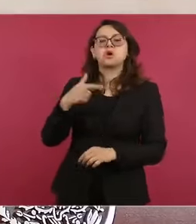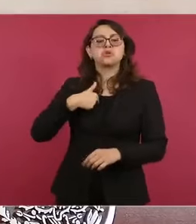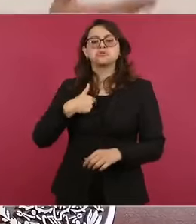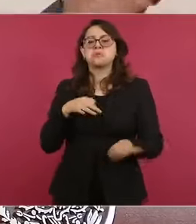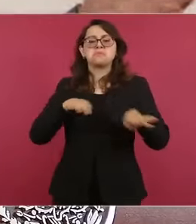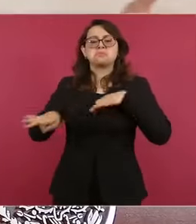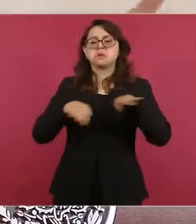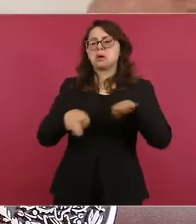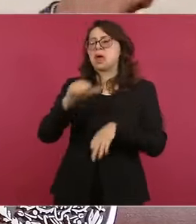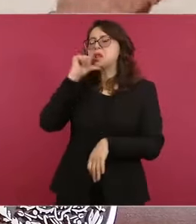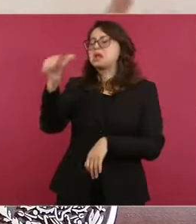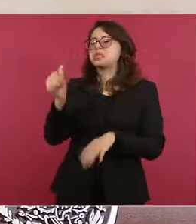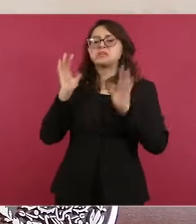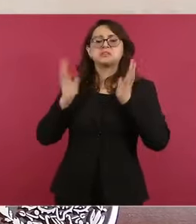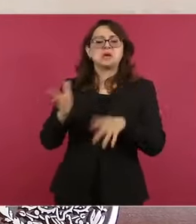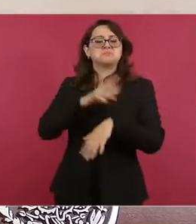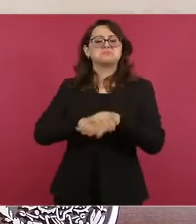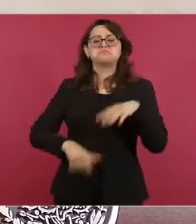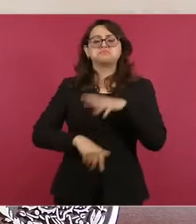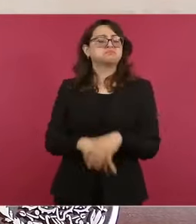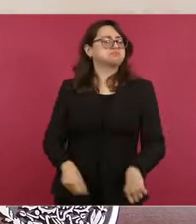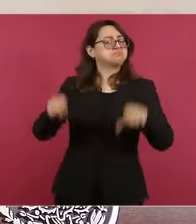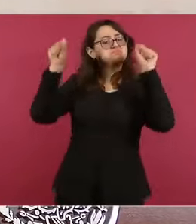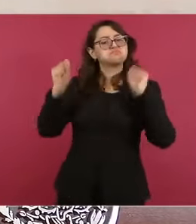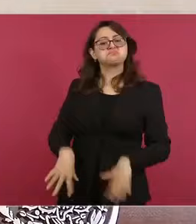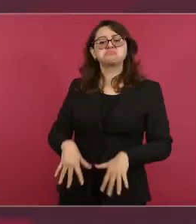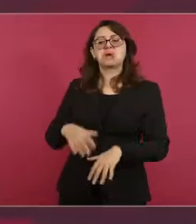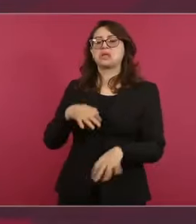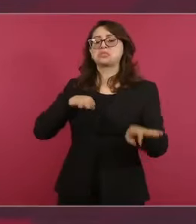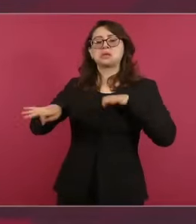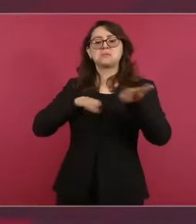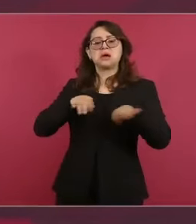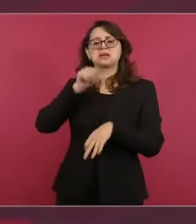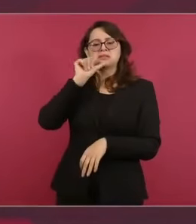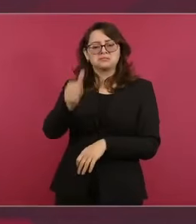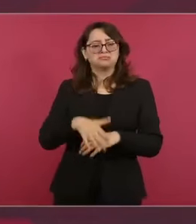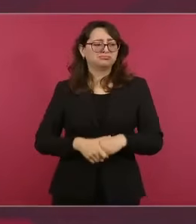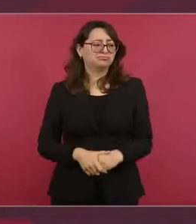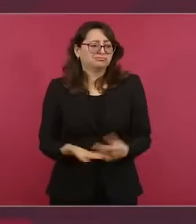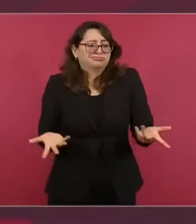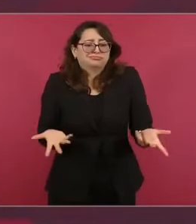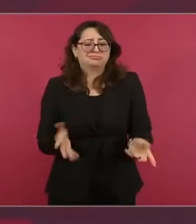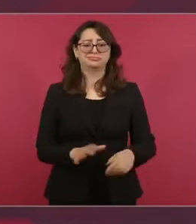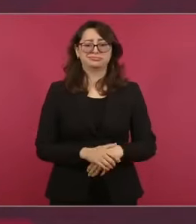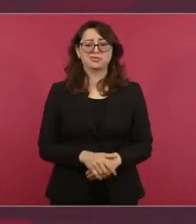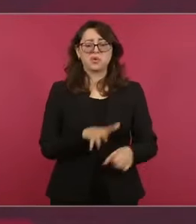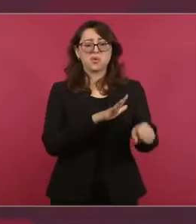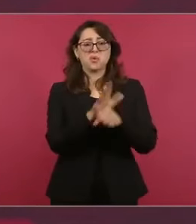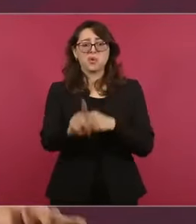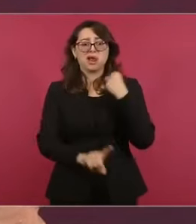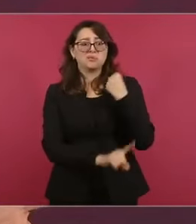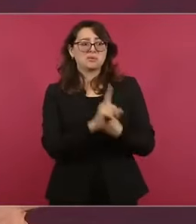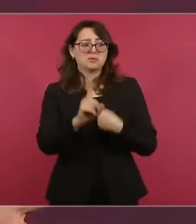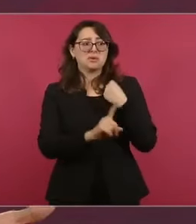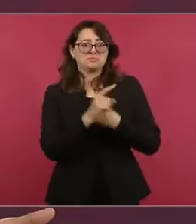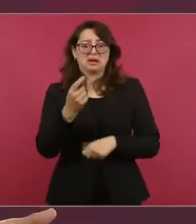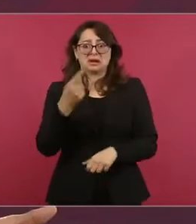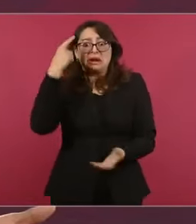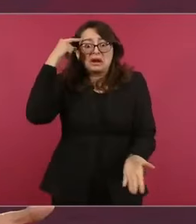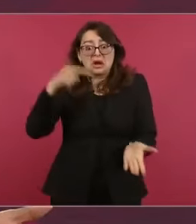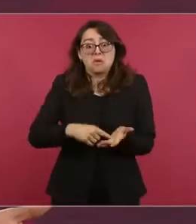Si no trabajan para el pueblo, puede ser que hasta nos vaya mejor.